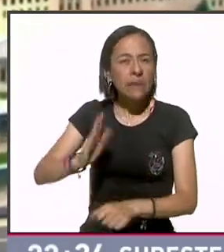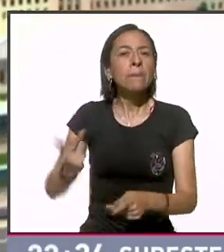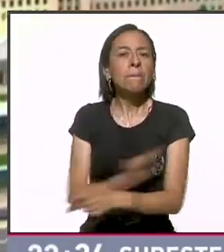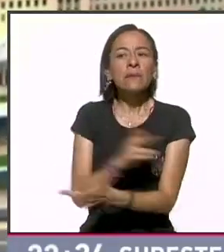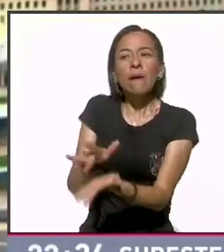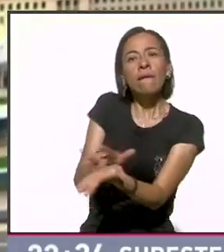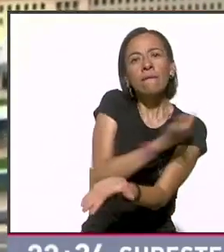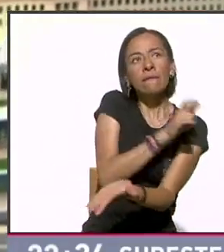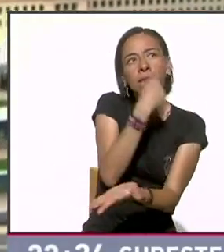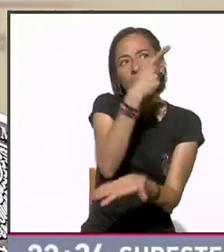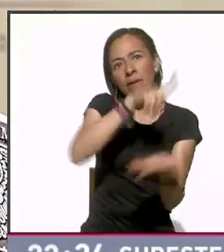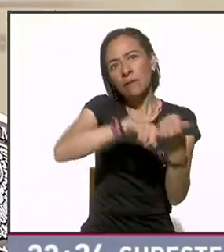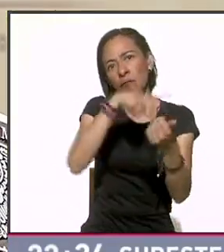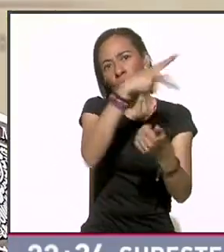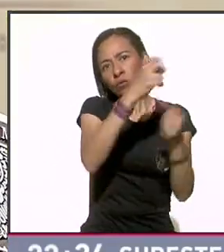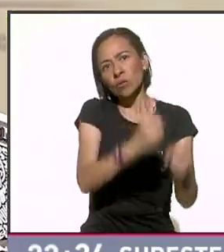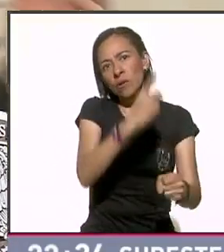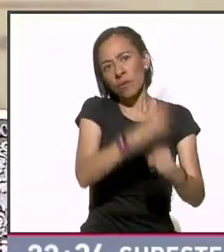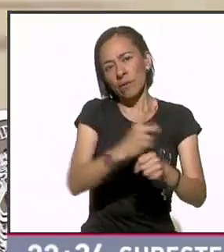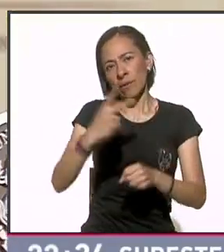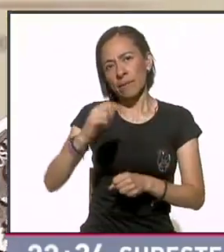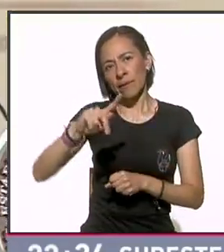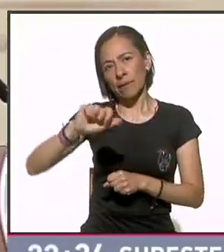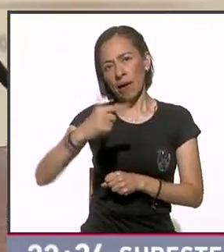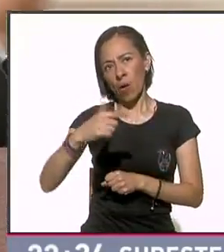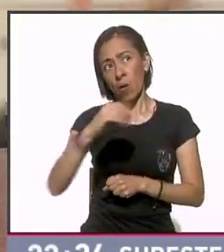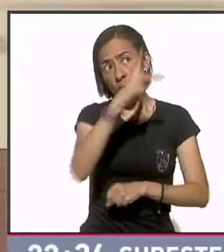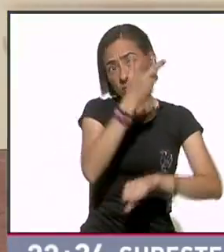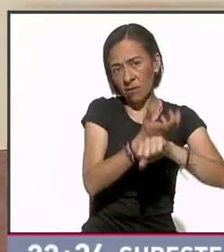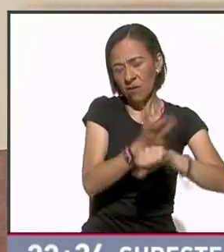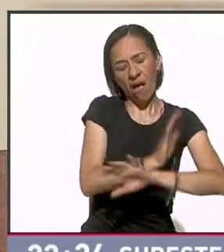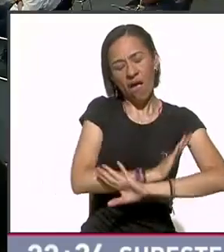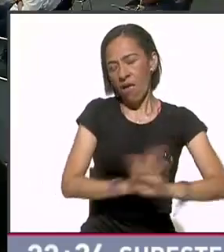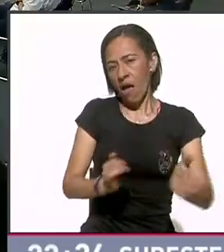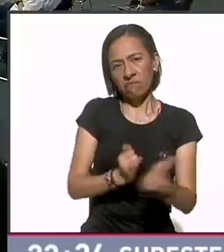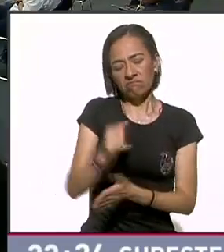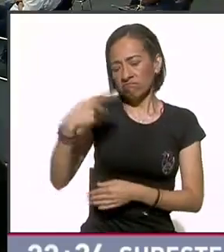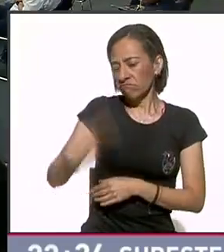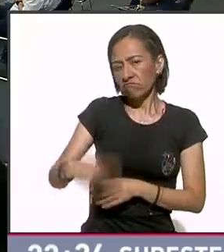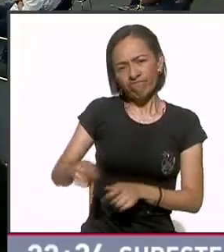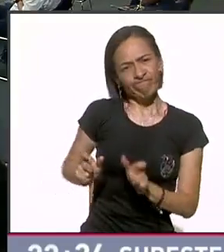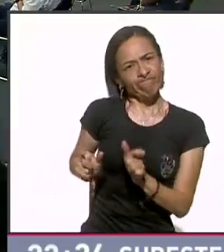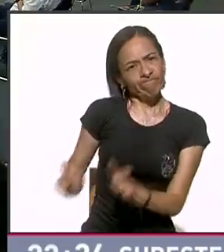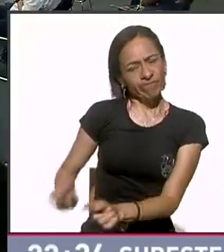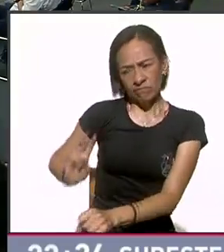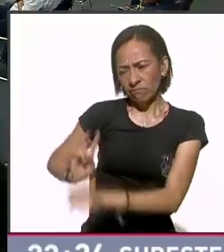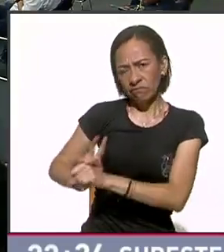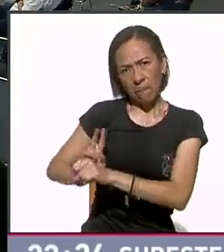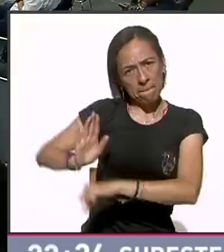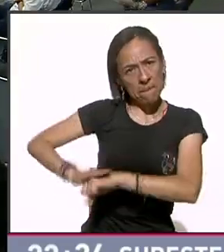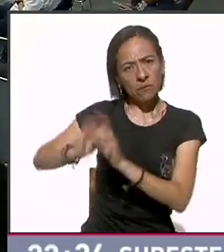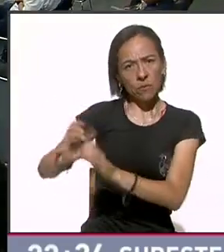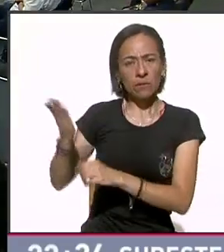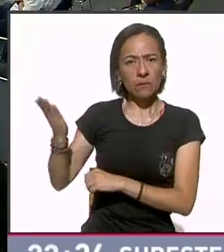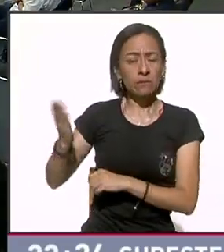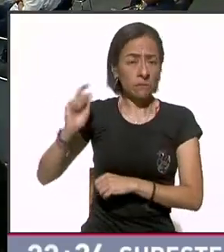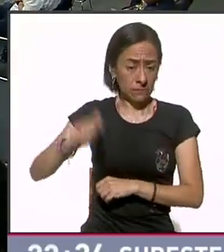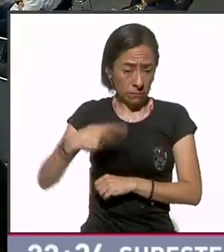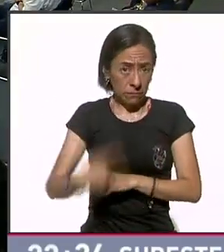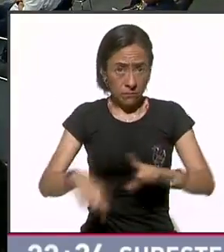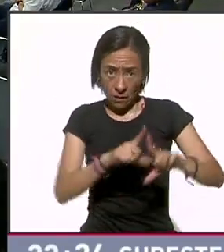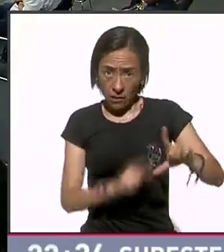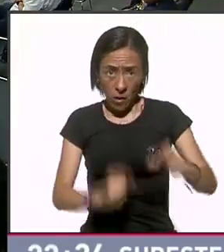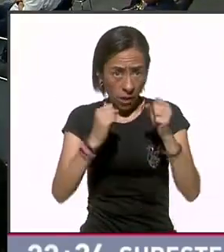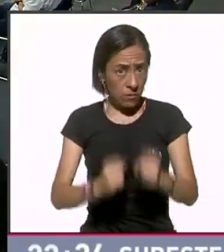Pentágono estadounidense. Pues tenemos ya que cuidar también nuestra información por seguridad nacional. Ya